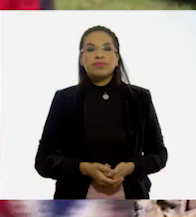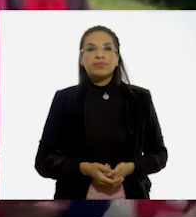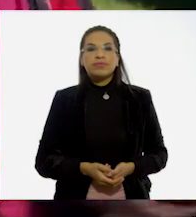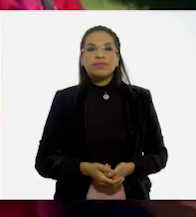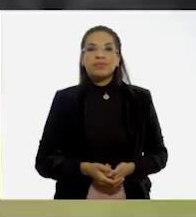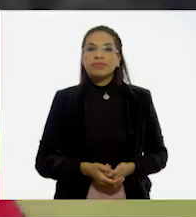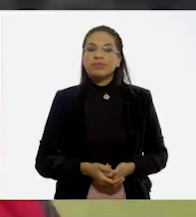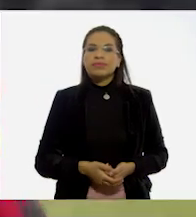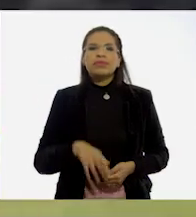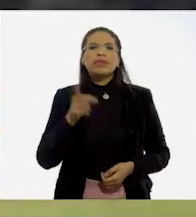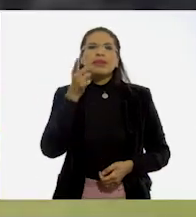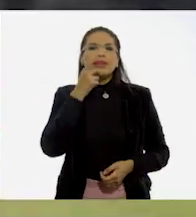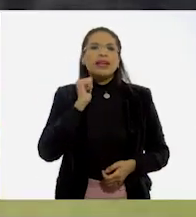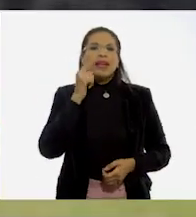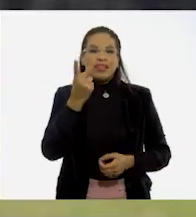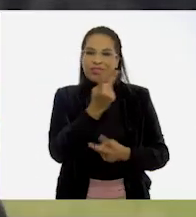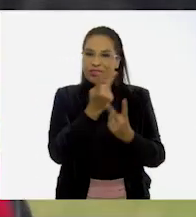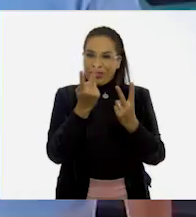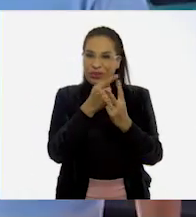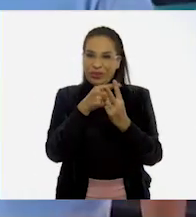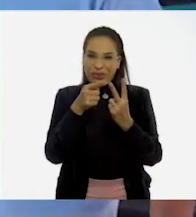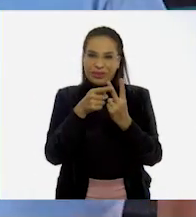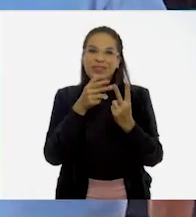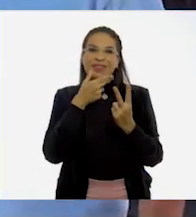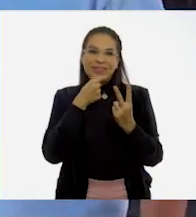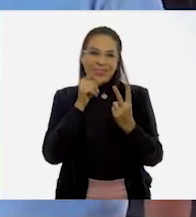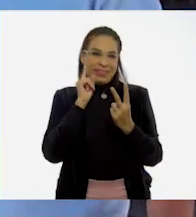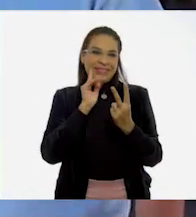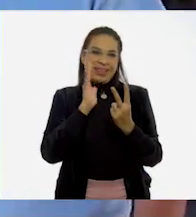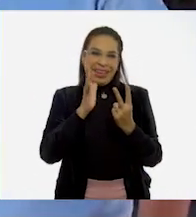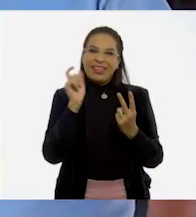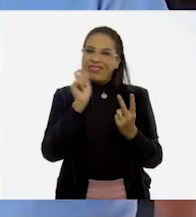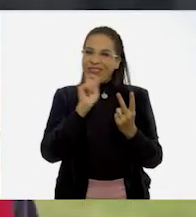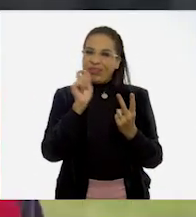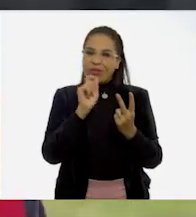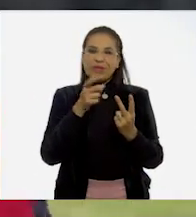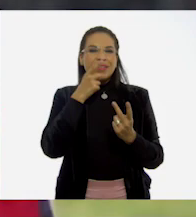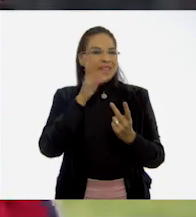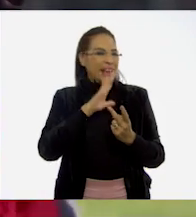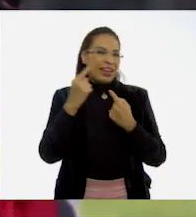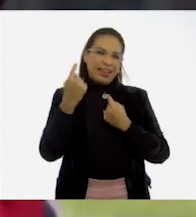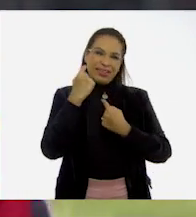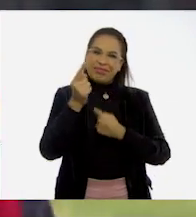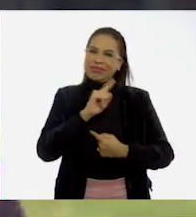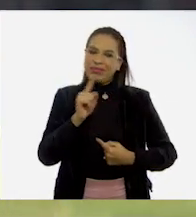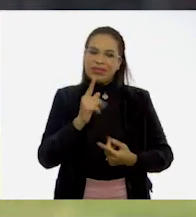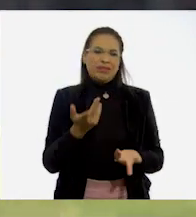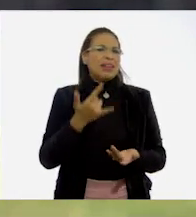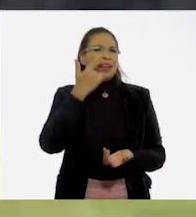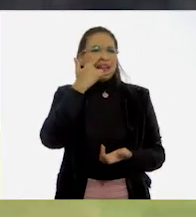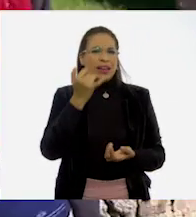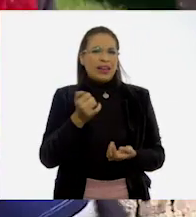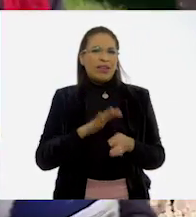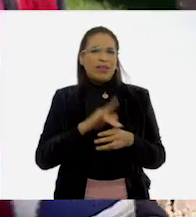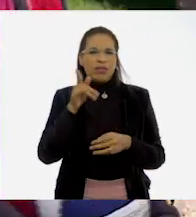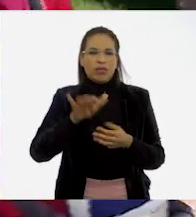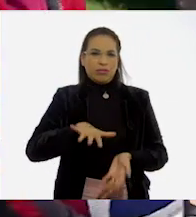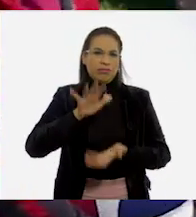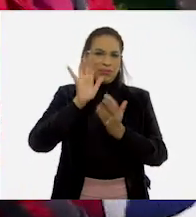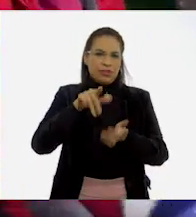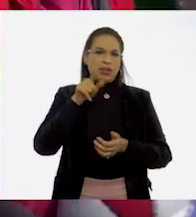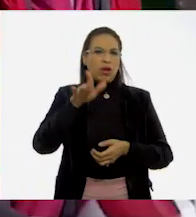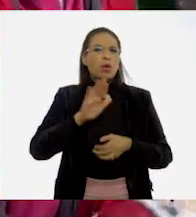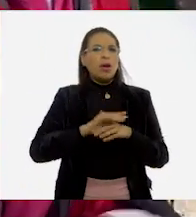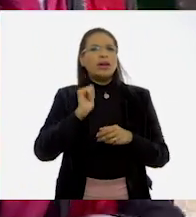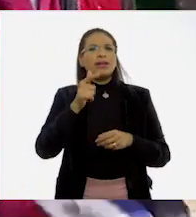Iu, el gringo y la cosita ya son novios. Ya, Tuñi, ya te dije que no te pases. Qué raro. Tú no eres tabuna en el básquet para ser